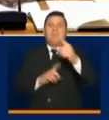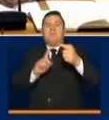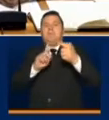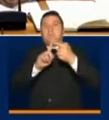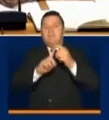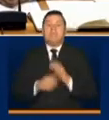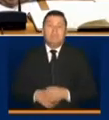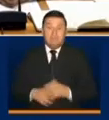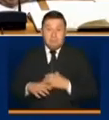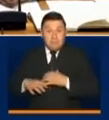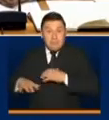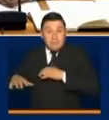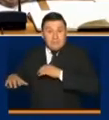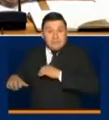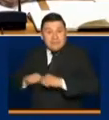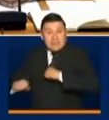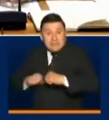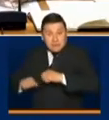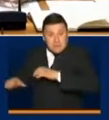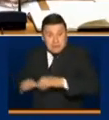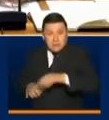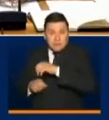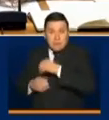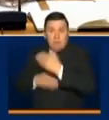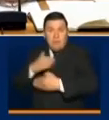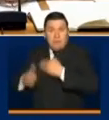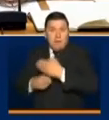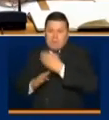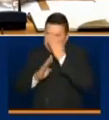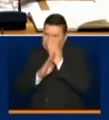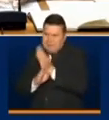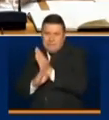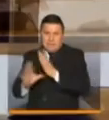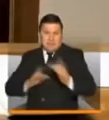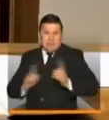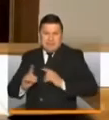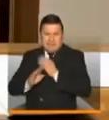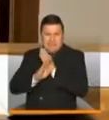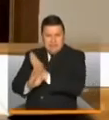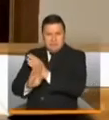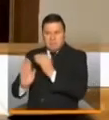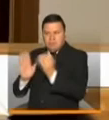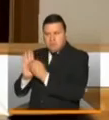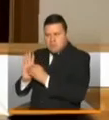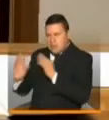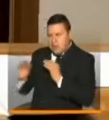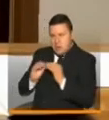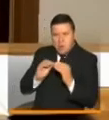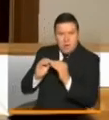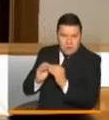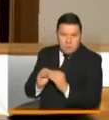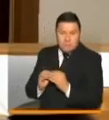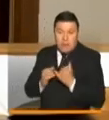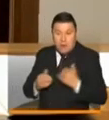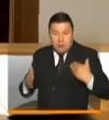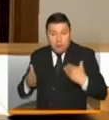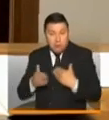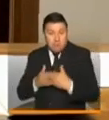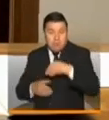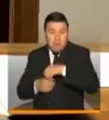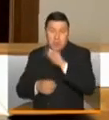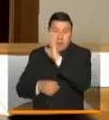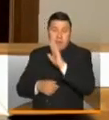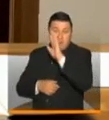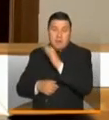las acciones que tienen que ver con todo el proceso de bloqueo epidemiológico, con el muestreo que se está llevando a cabo en